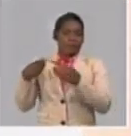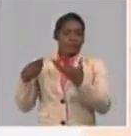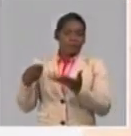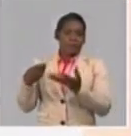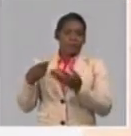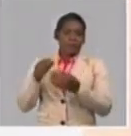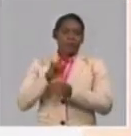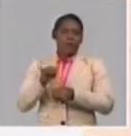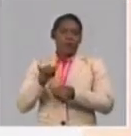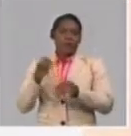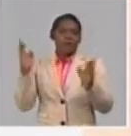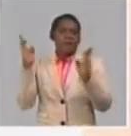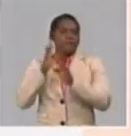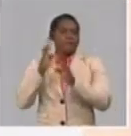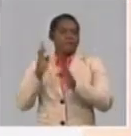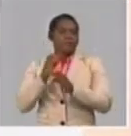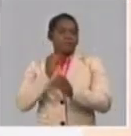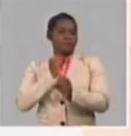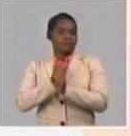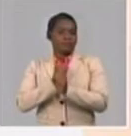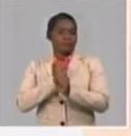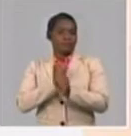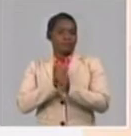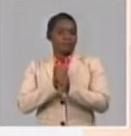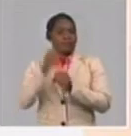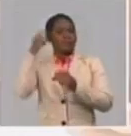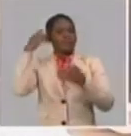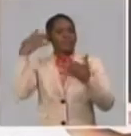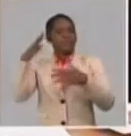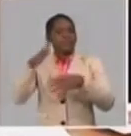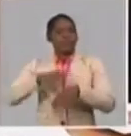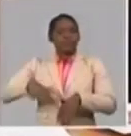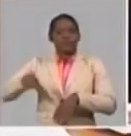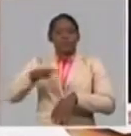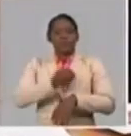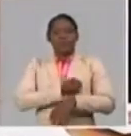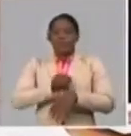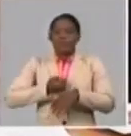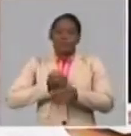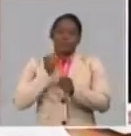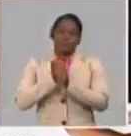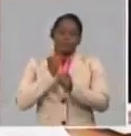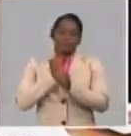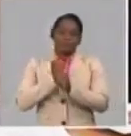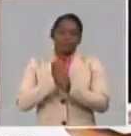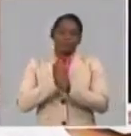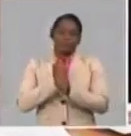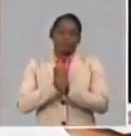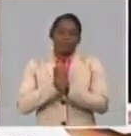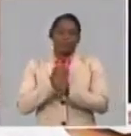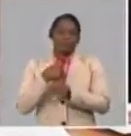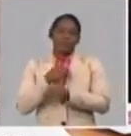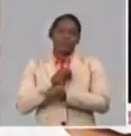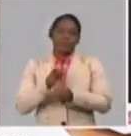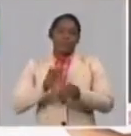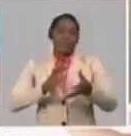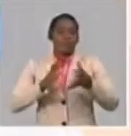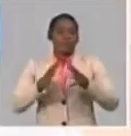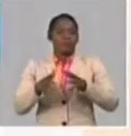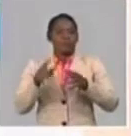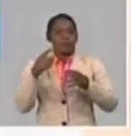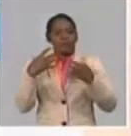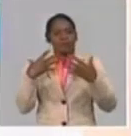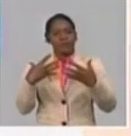trabajadores, felicitarlos, reconocerles su esfuerzo, su papel. Y yo diría que con una distinción particular